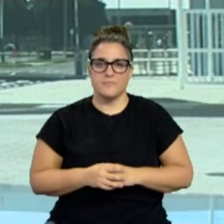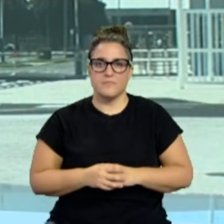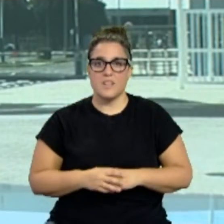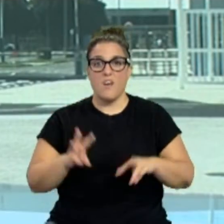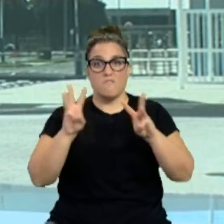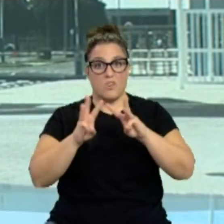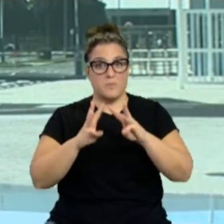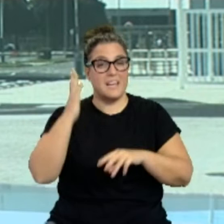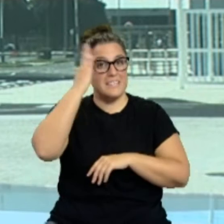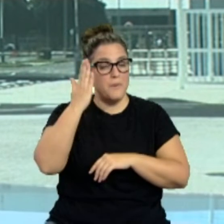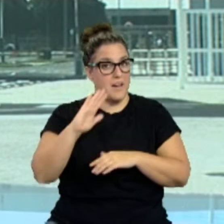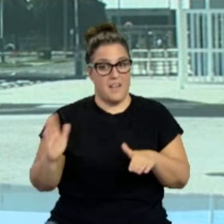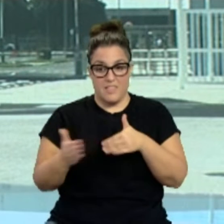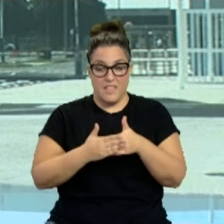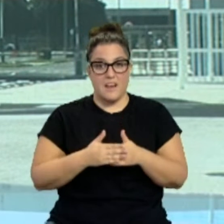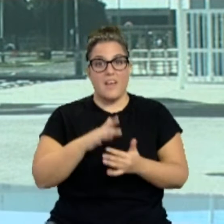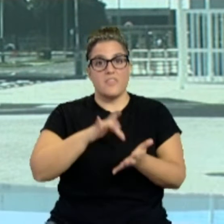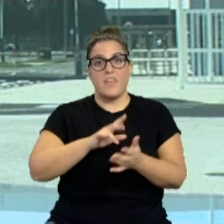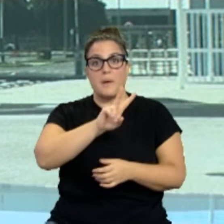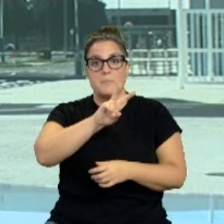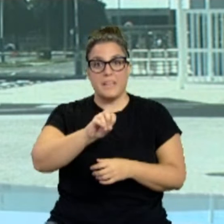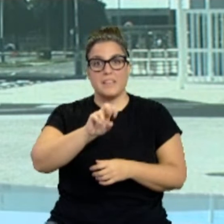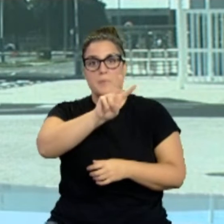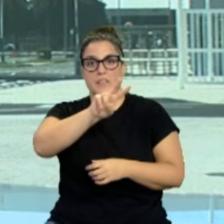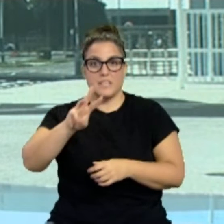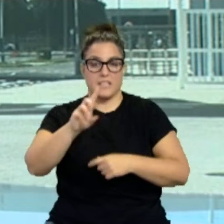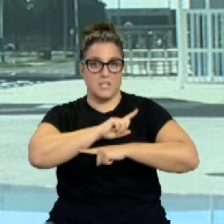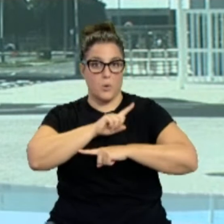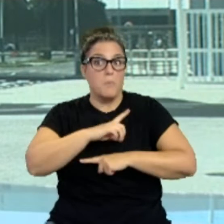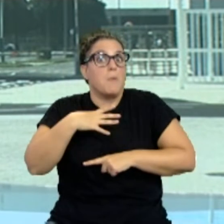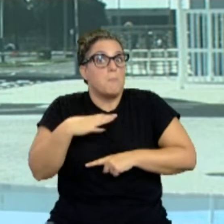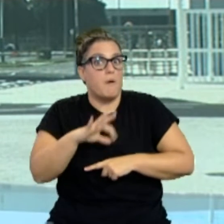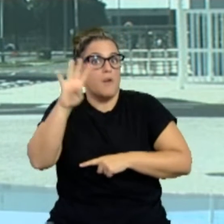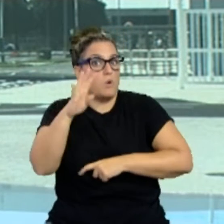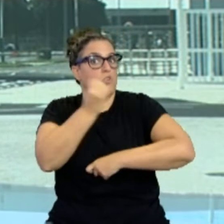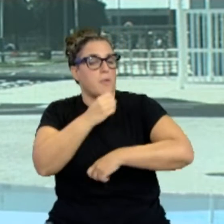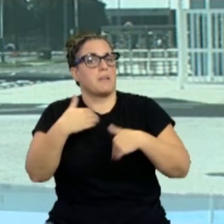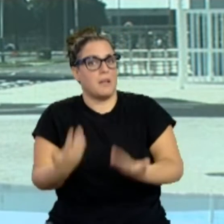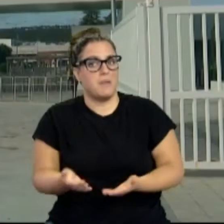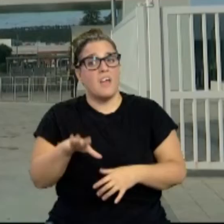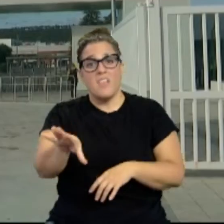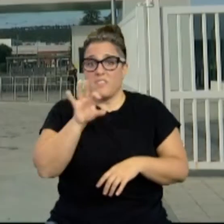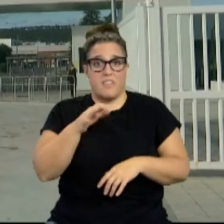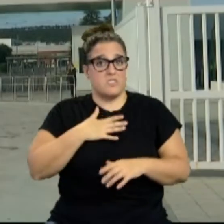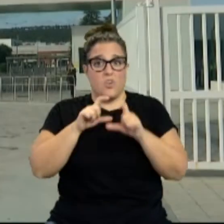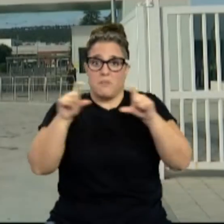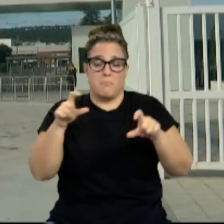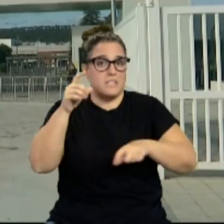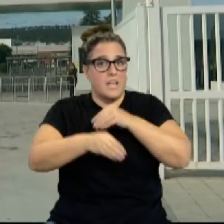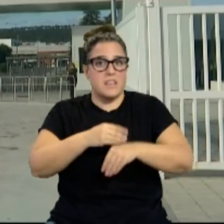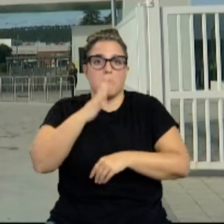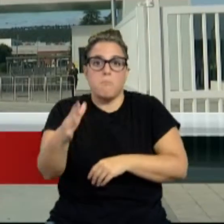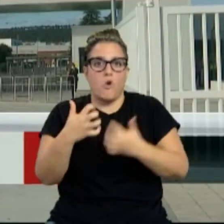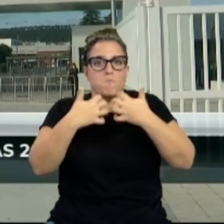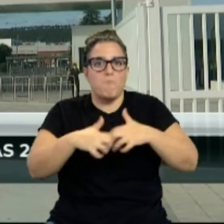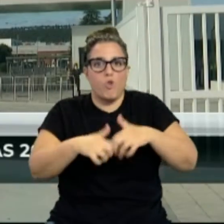Volkswagen Navarra cerrará el 20 y el 23 de noviembre y puede que también el 4 de diciembre. Una decisión que ha tomado la empresa debido a la falta